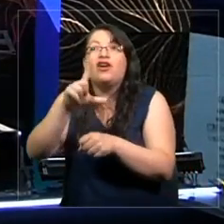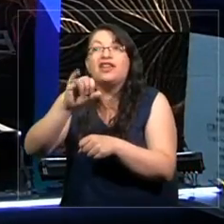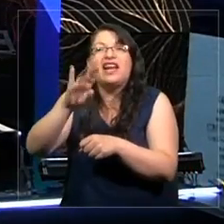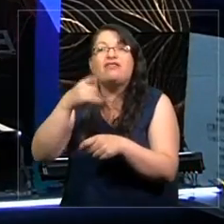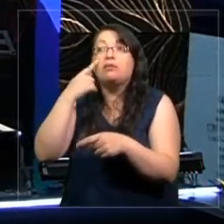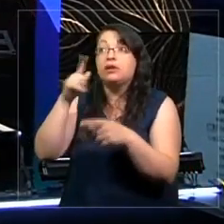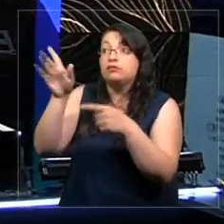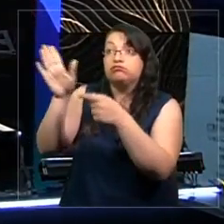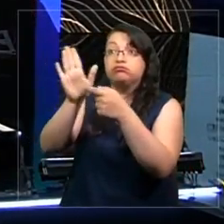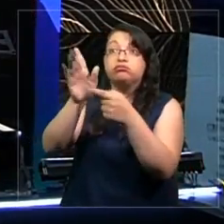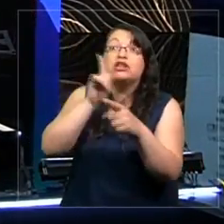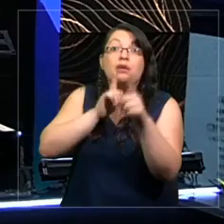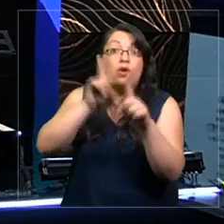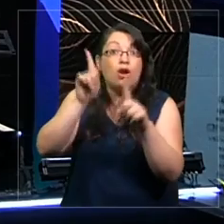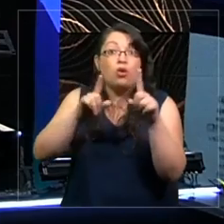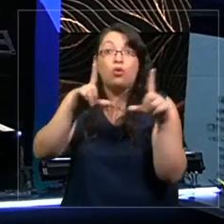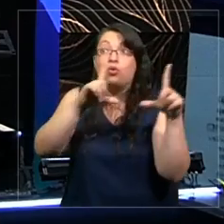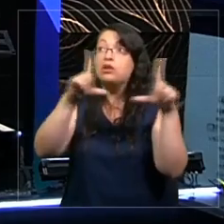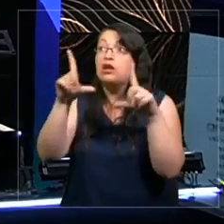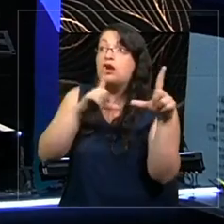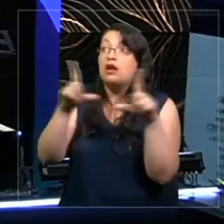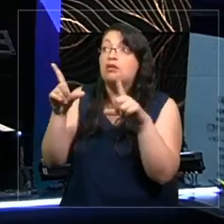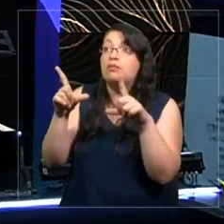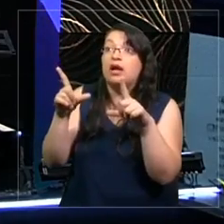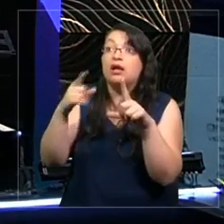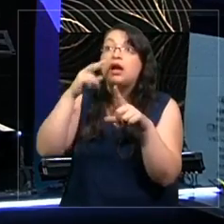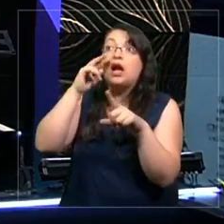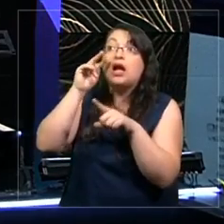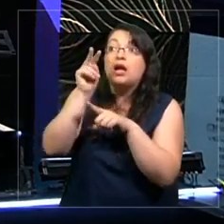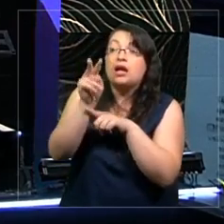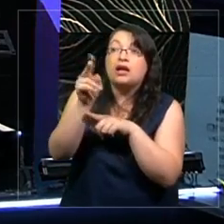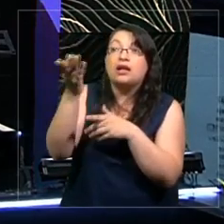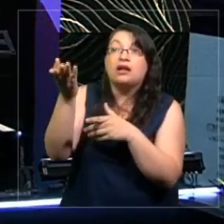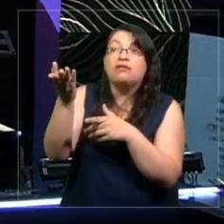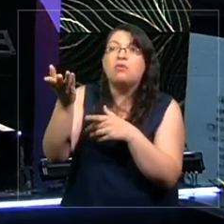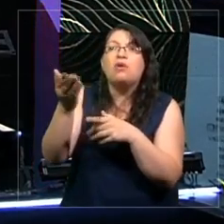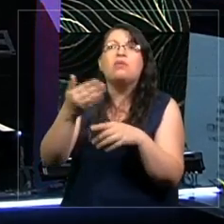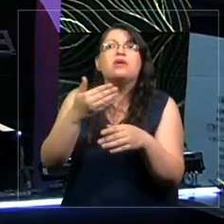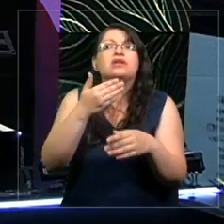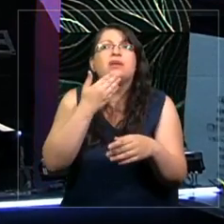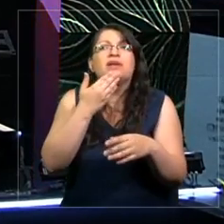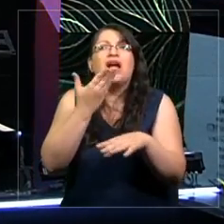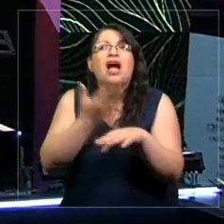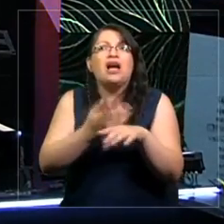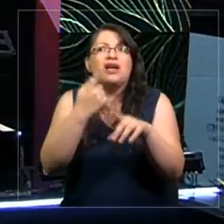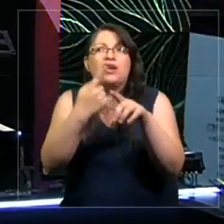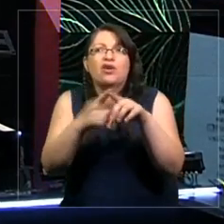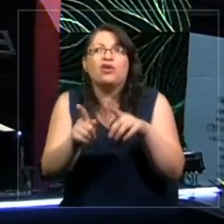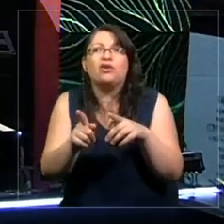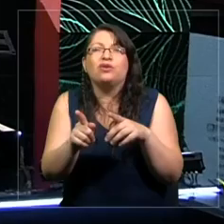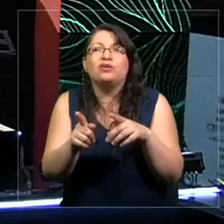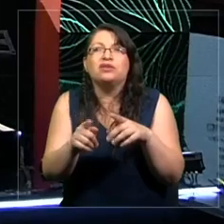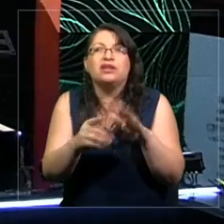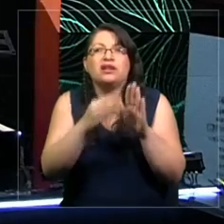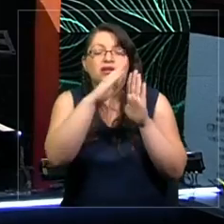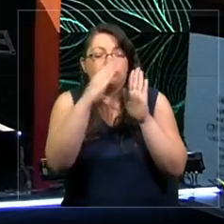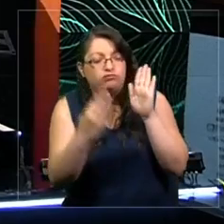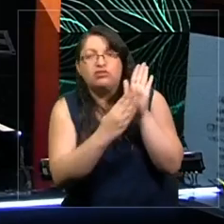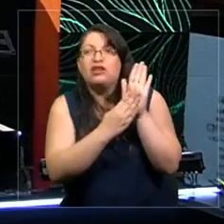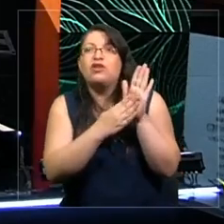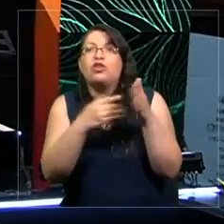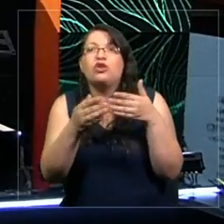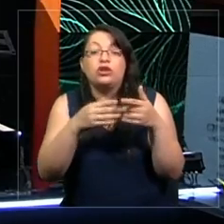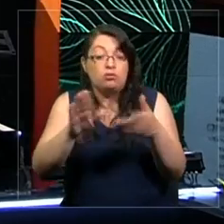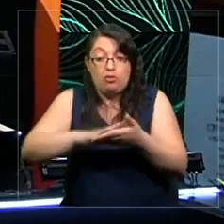proyectadas en una pantalla y que las vemos de cierta manera, pero hay otras que están montadas, ¿cierto? Ahora están montadas en un